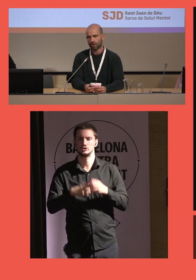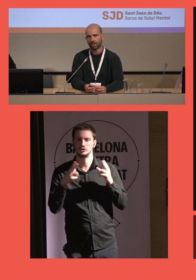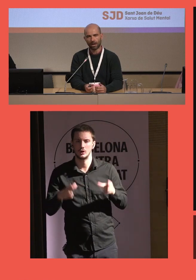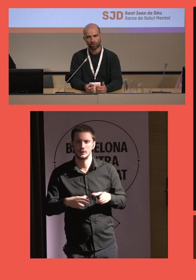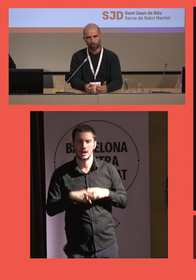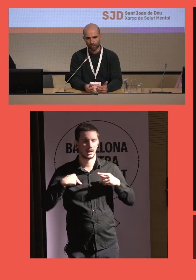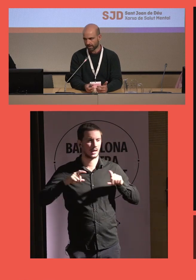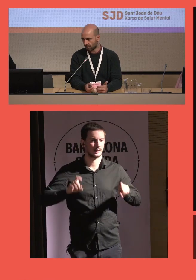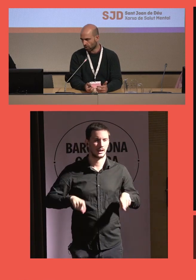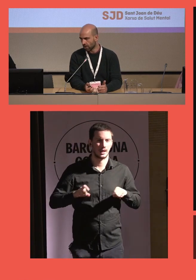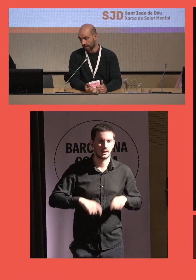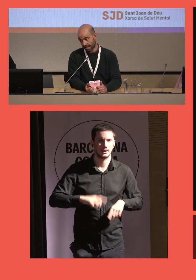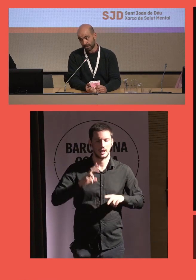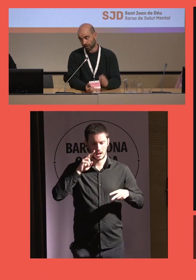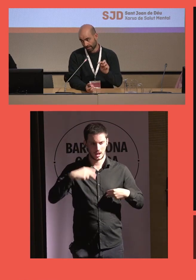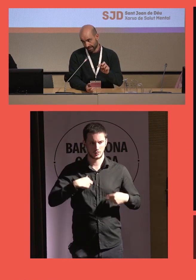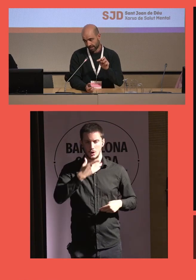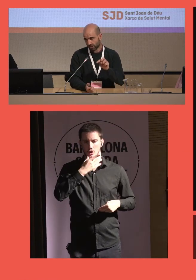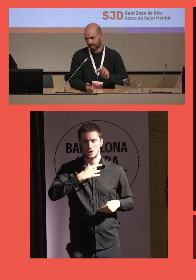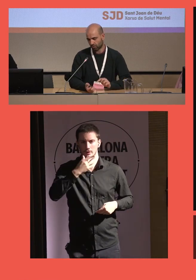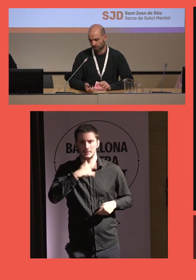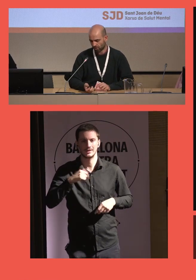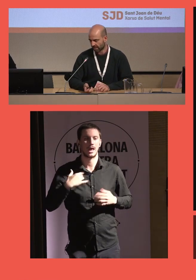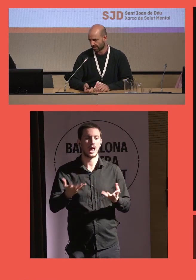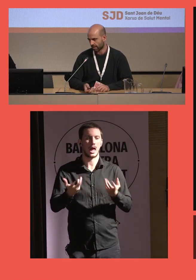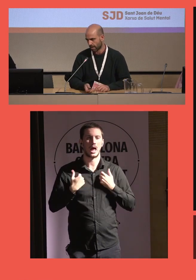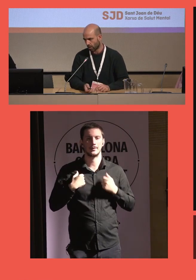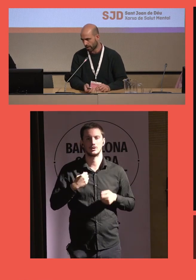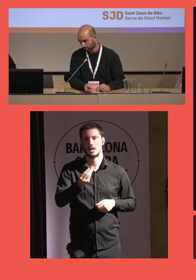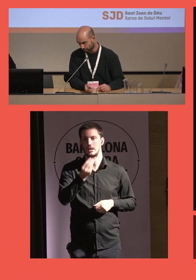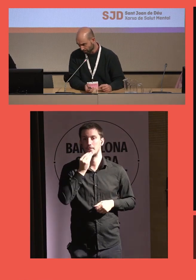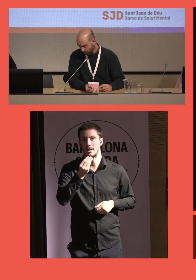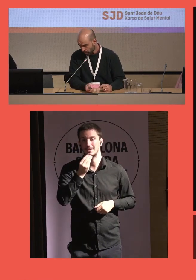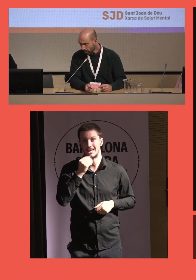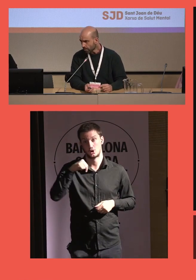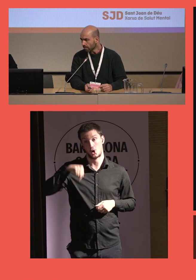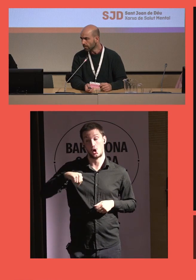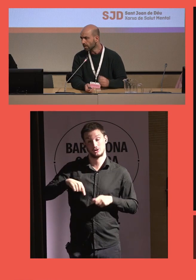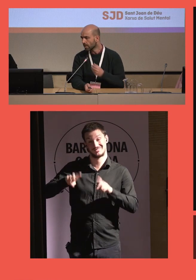relajación, autoconocimiento y hábitos alimentarios que es uno de los que se estaba haciendo hoy.